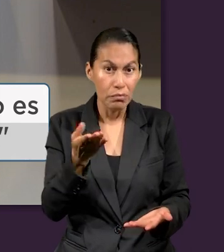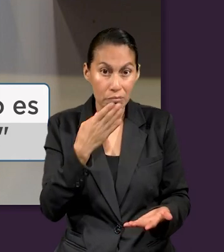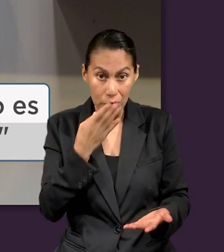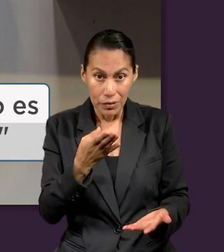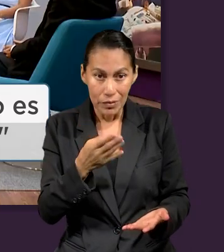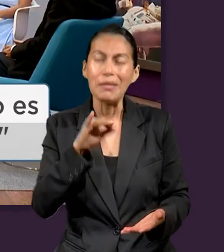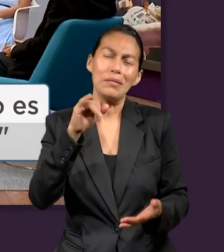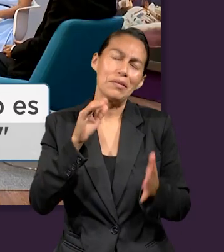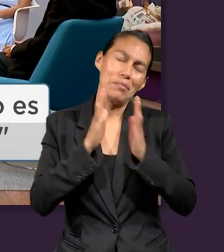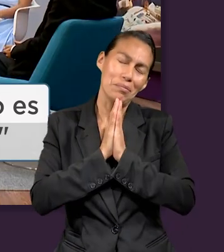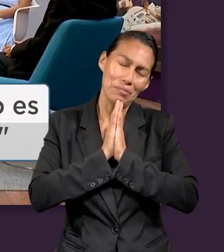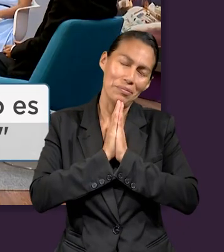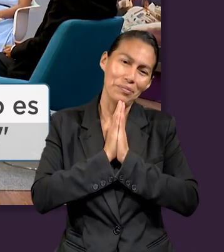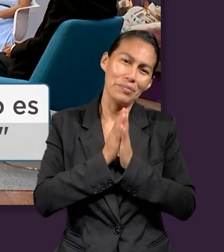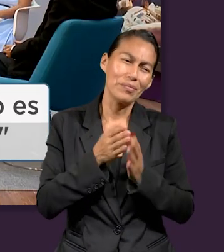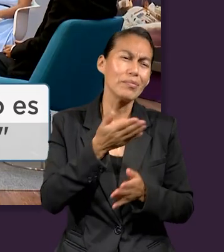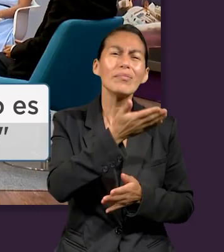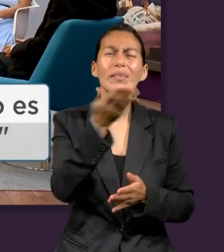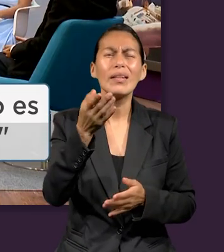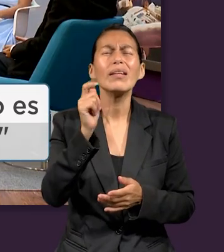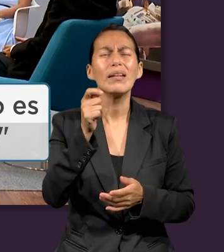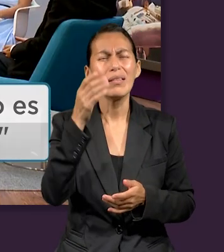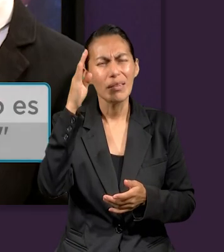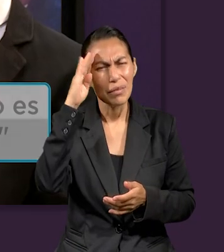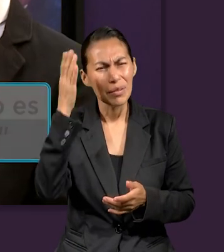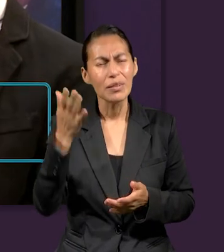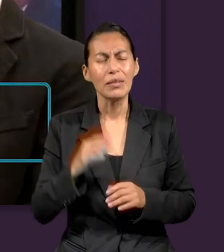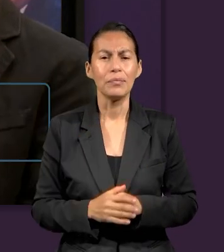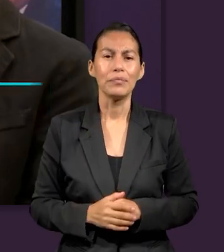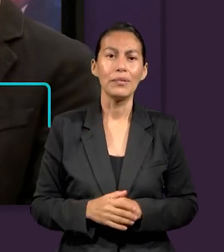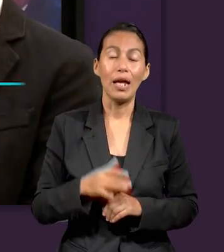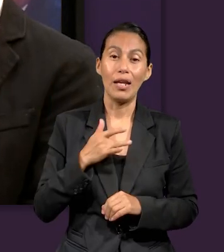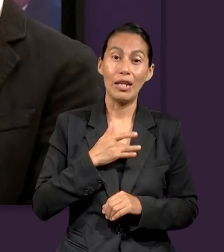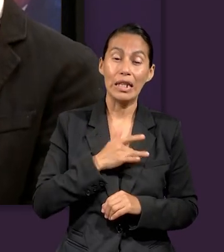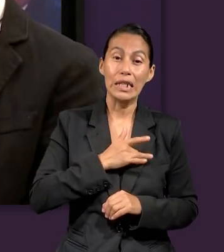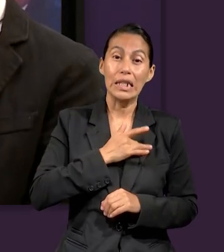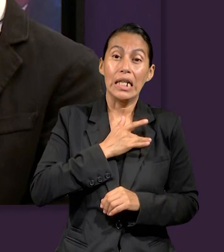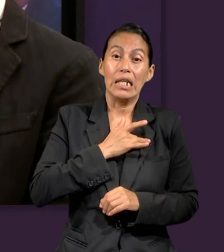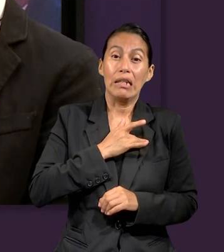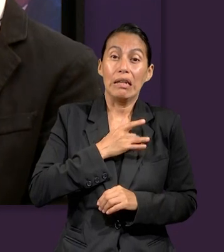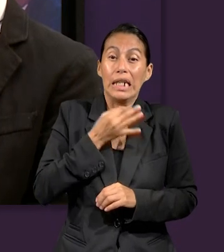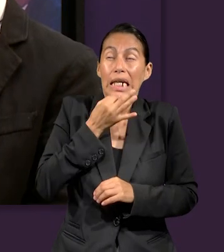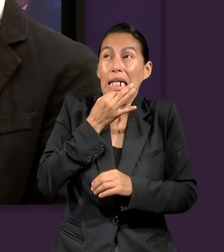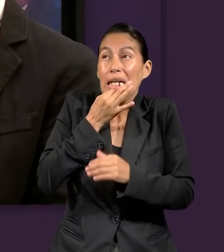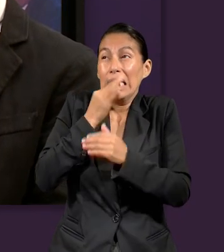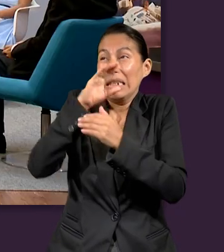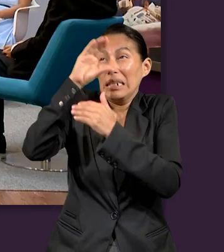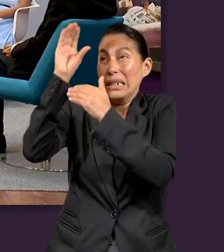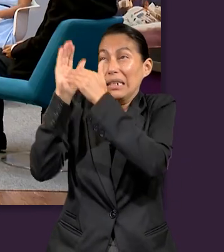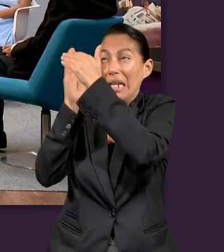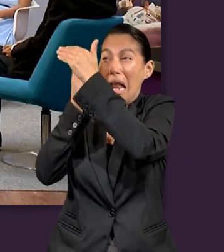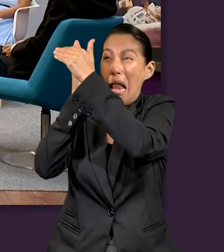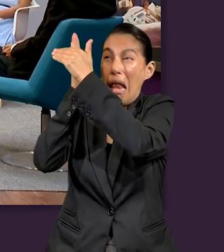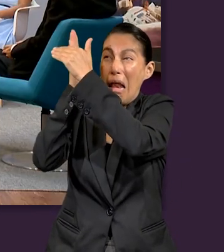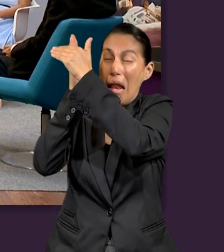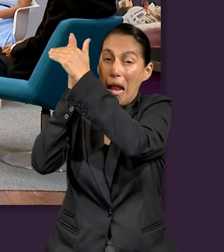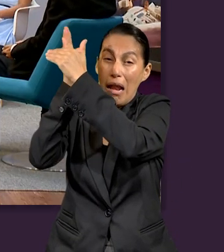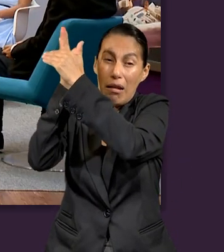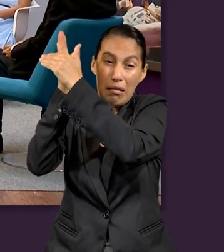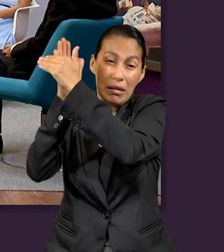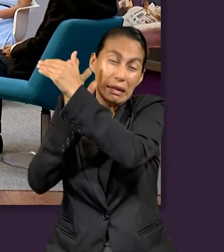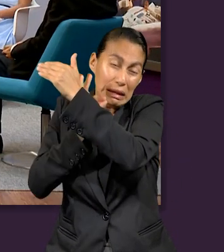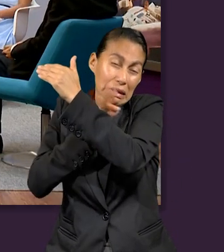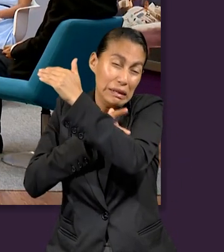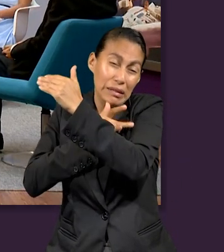soy un hijo de Dios? Se puede decir que me siento ya un pasito adentro del cielo. Aunque si yo soy un hijo, me siento un